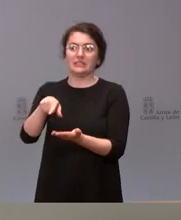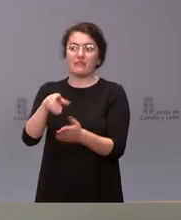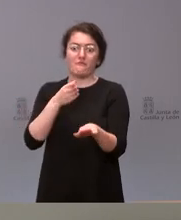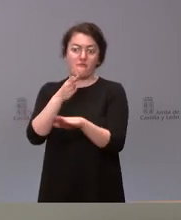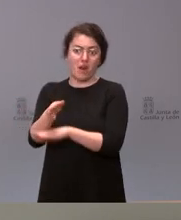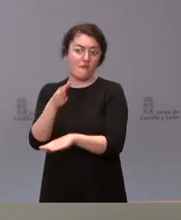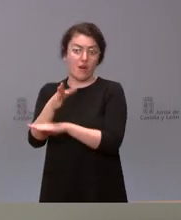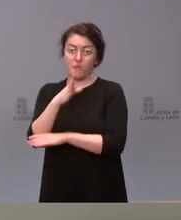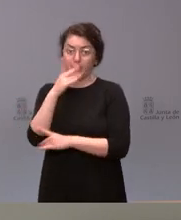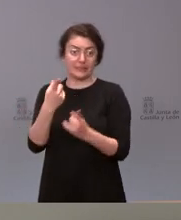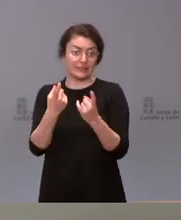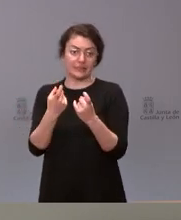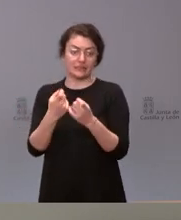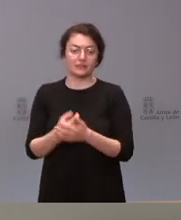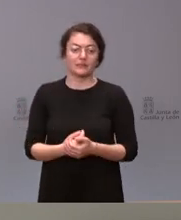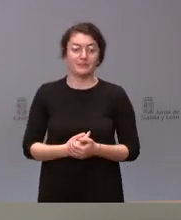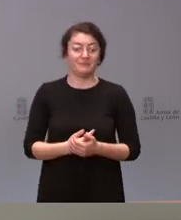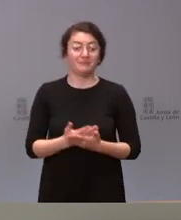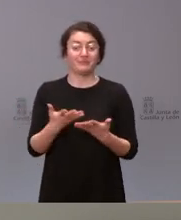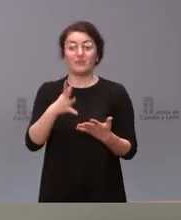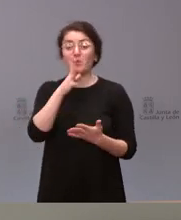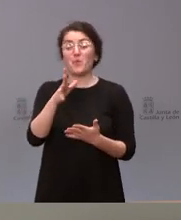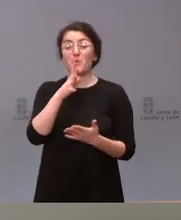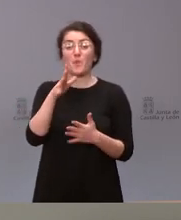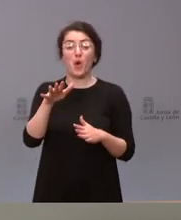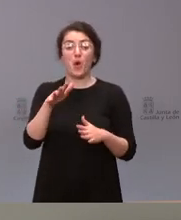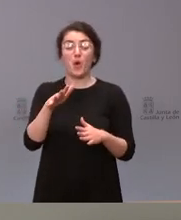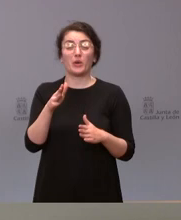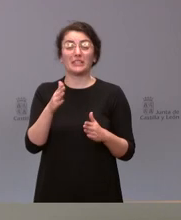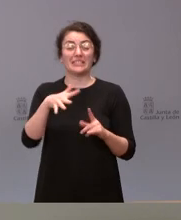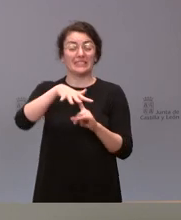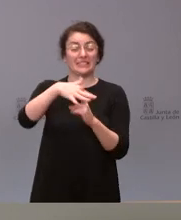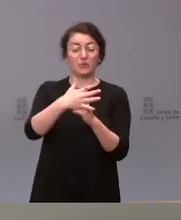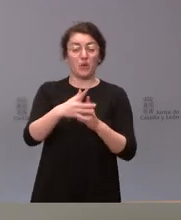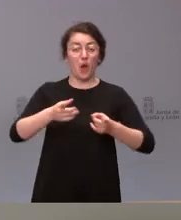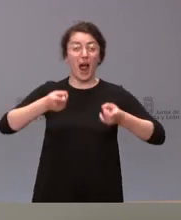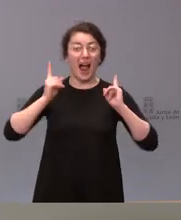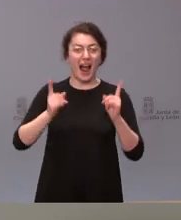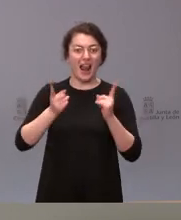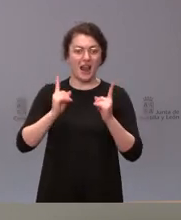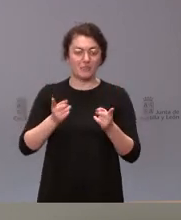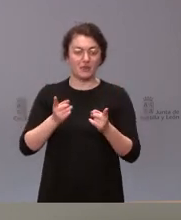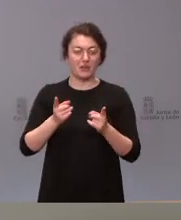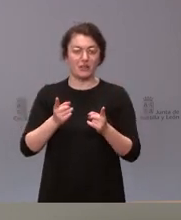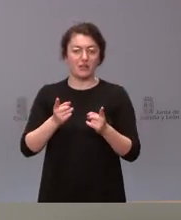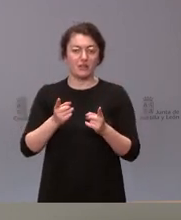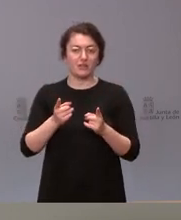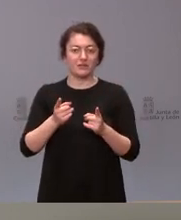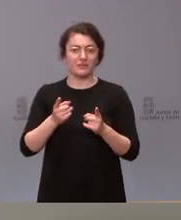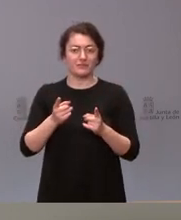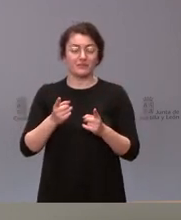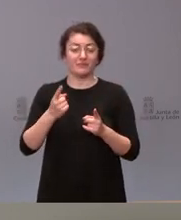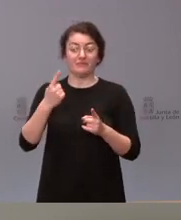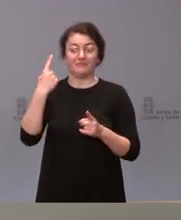preciso de hecho el propio estado de alarma de ámbito nacional preveía la posibilidad de que las autoridades sanitarias pudieran